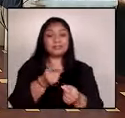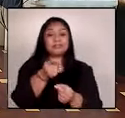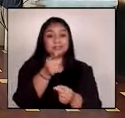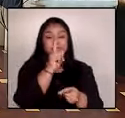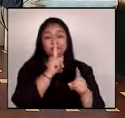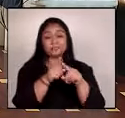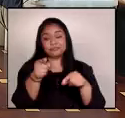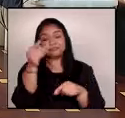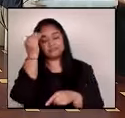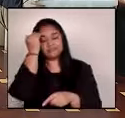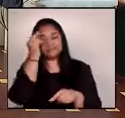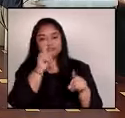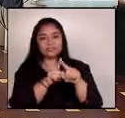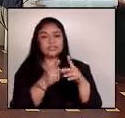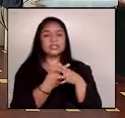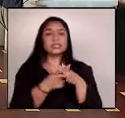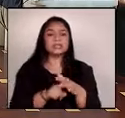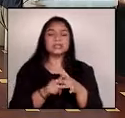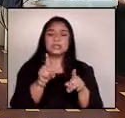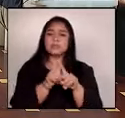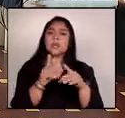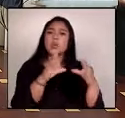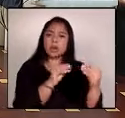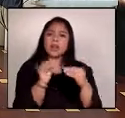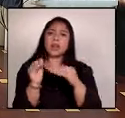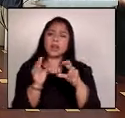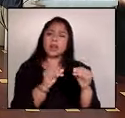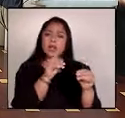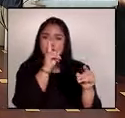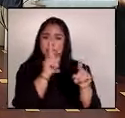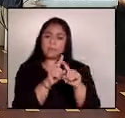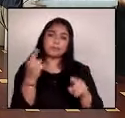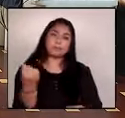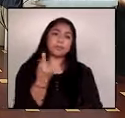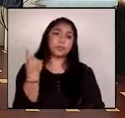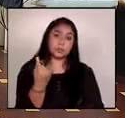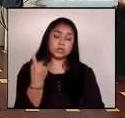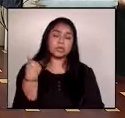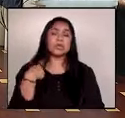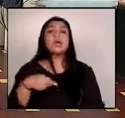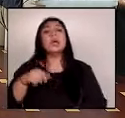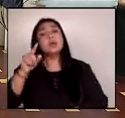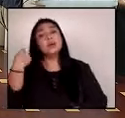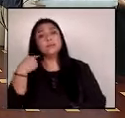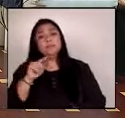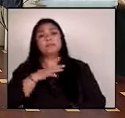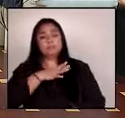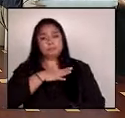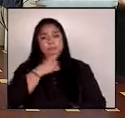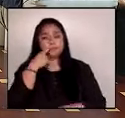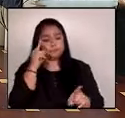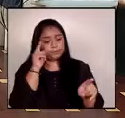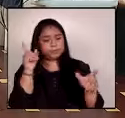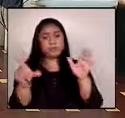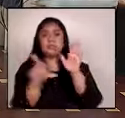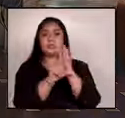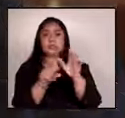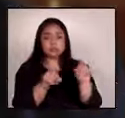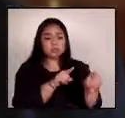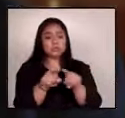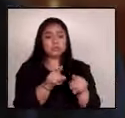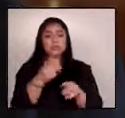conocido que hemos iniciado una conversación importante para lograr la primera ley de competencia en nuestro país.